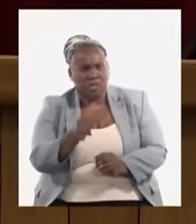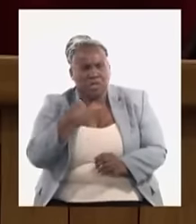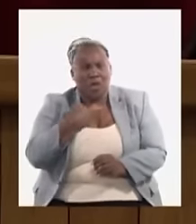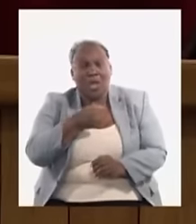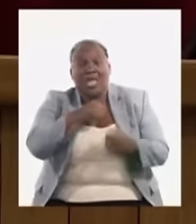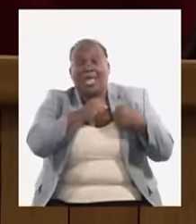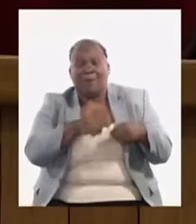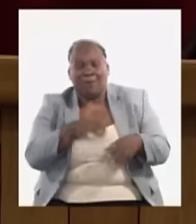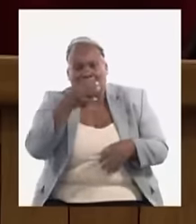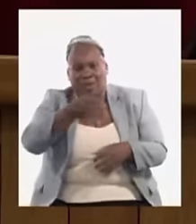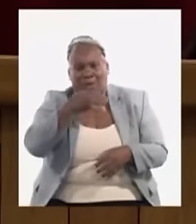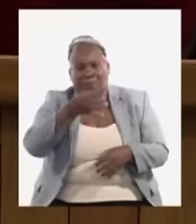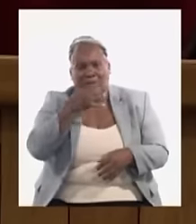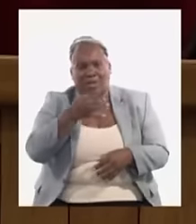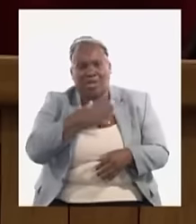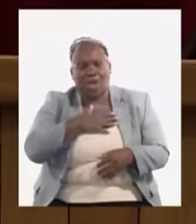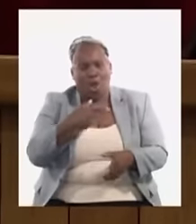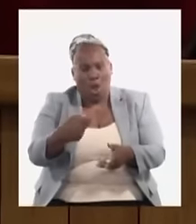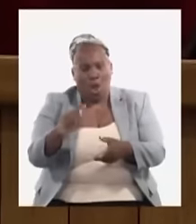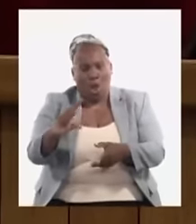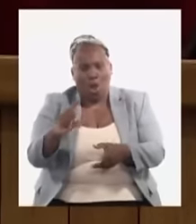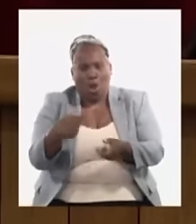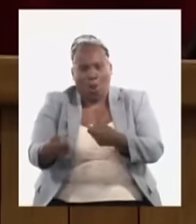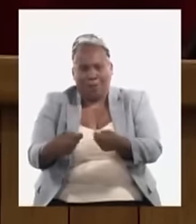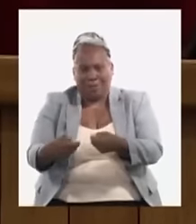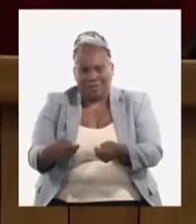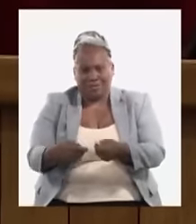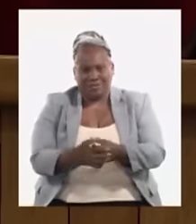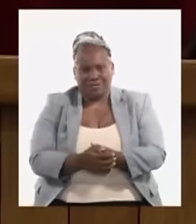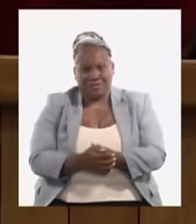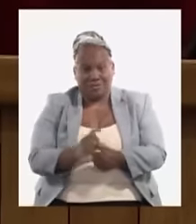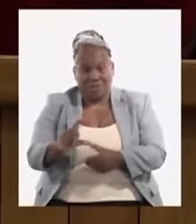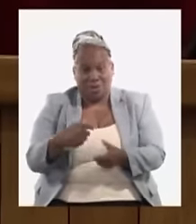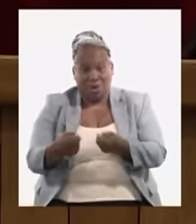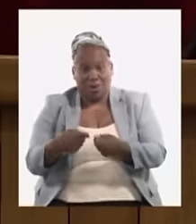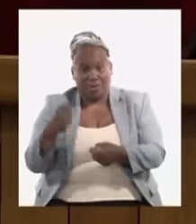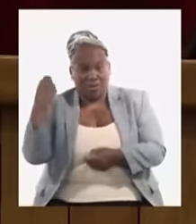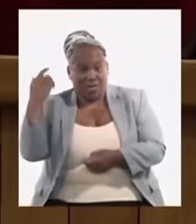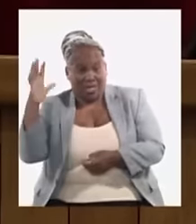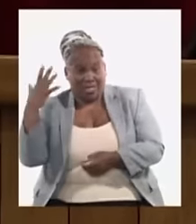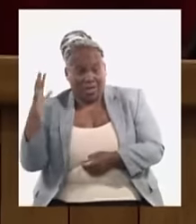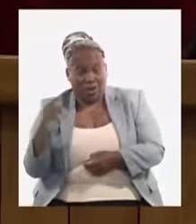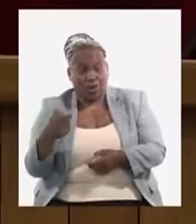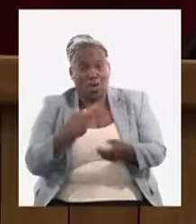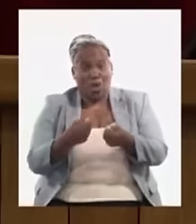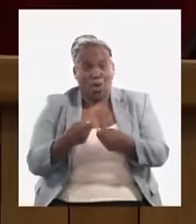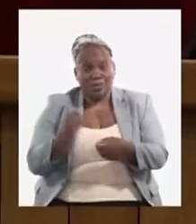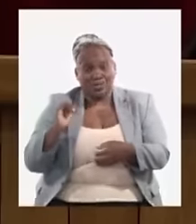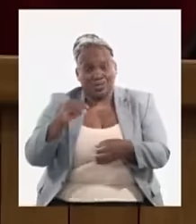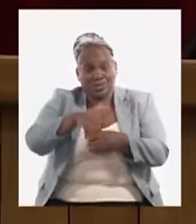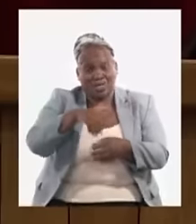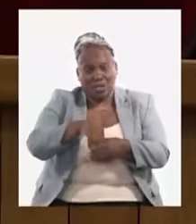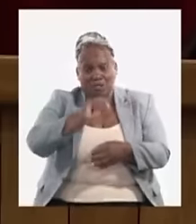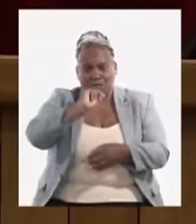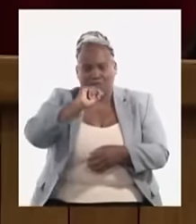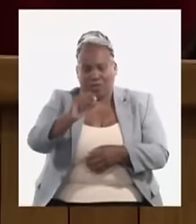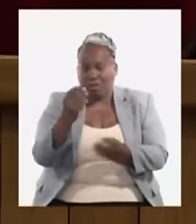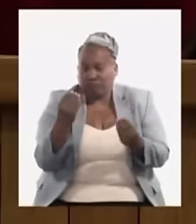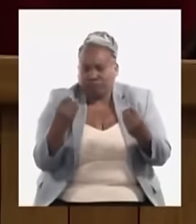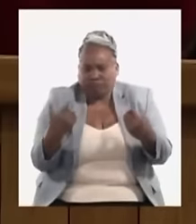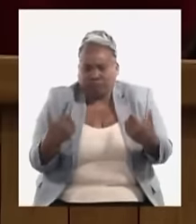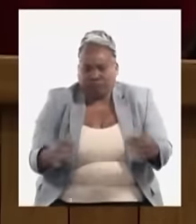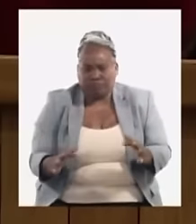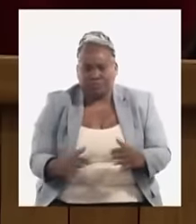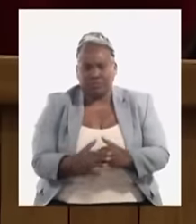el tema del propio comercio, tanto el comercio exterior como el interior, donde hay muchas dificultades que tenemos